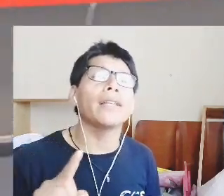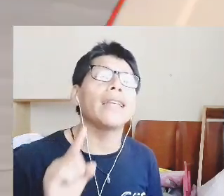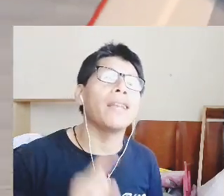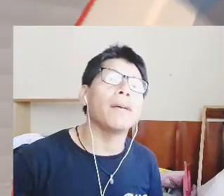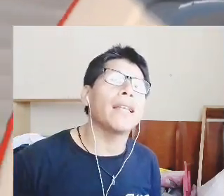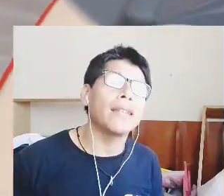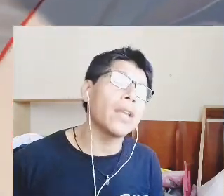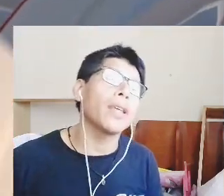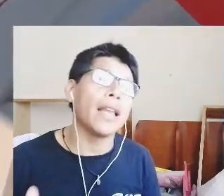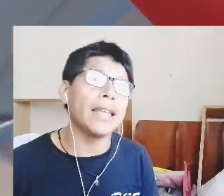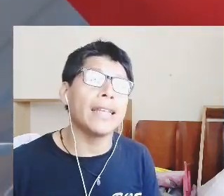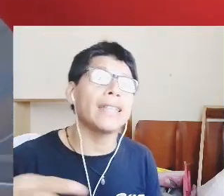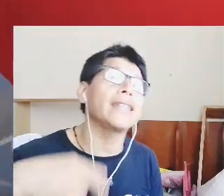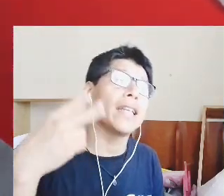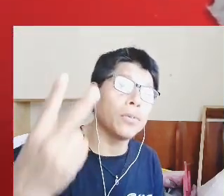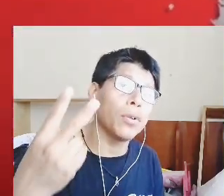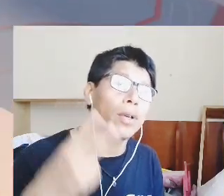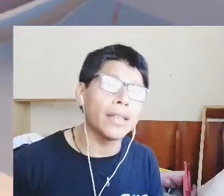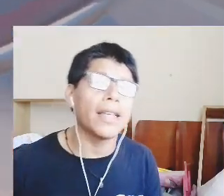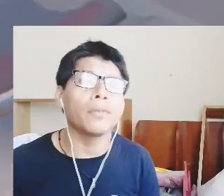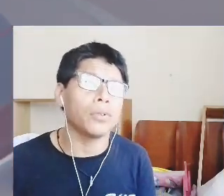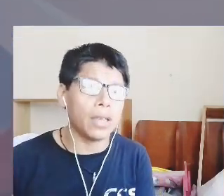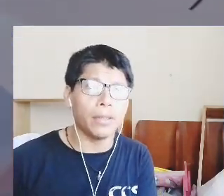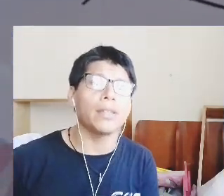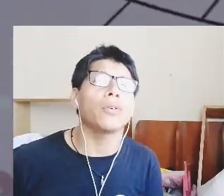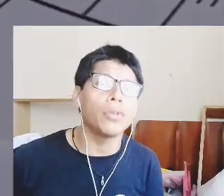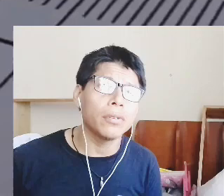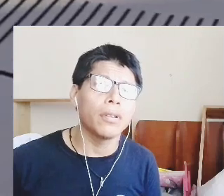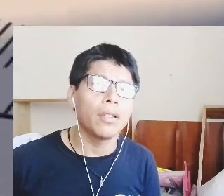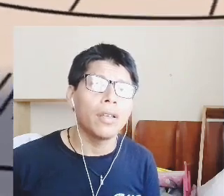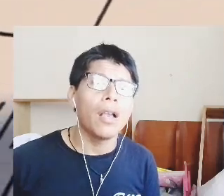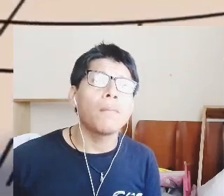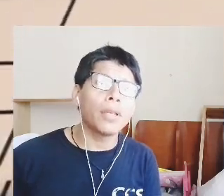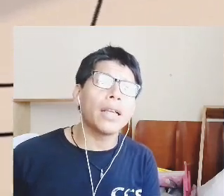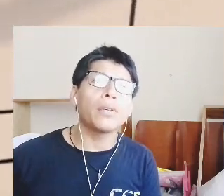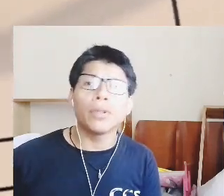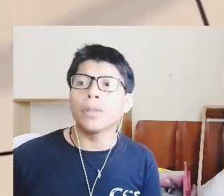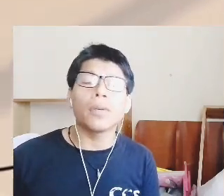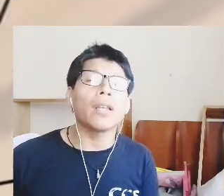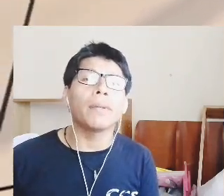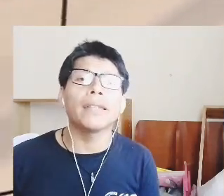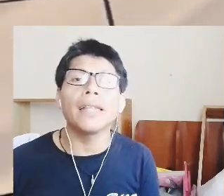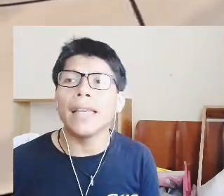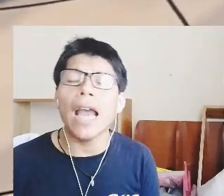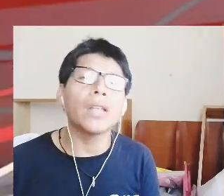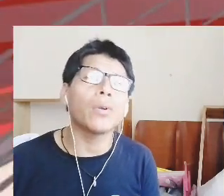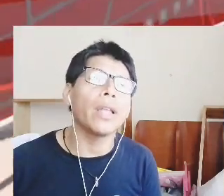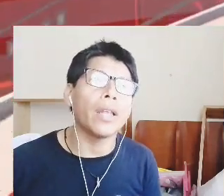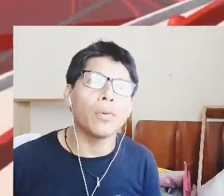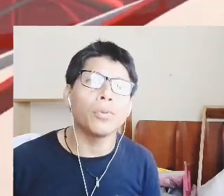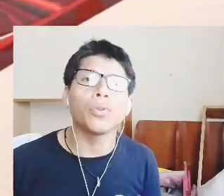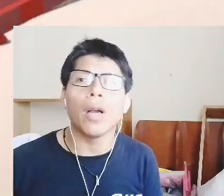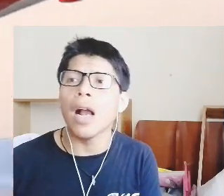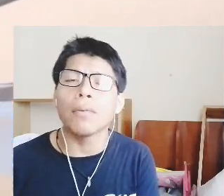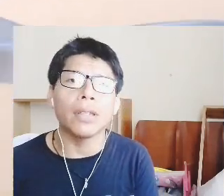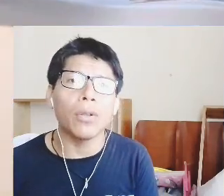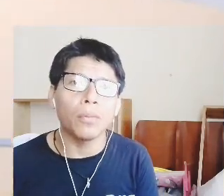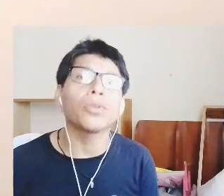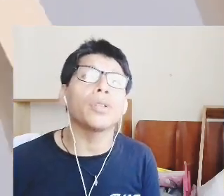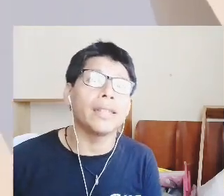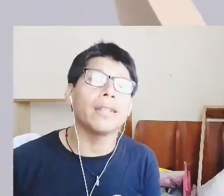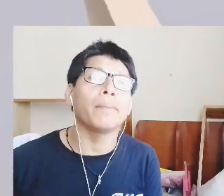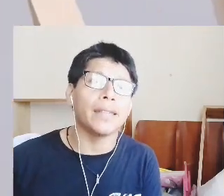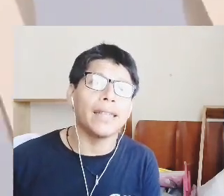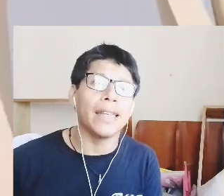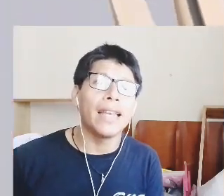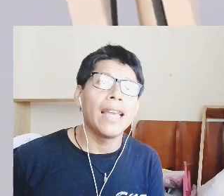ahora sí el mandatario de la India y segundo lugar está nuestro cabecita algodón ¿por qué creen ustedes? porque el presidente ha tolerado mucho ha aguantado